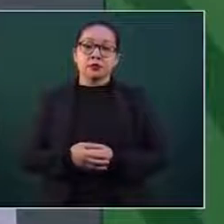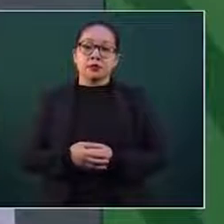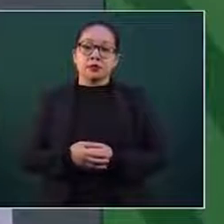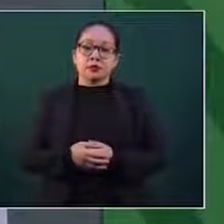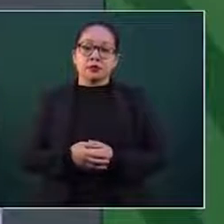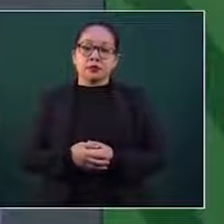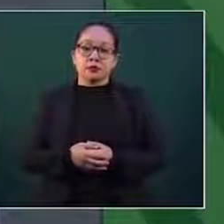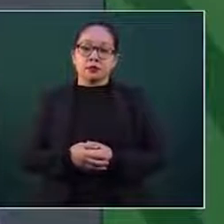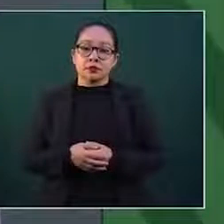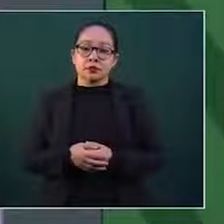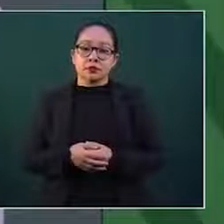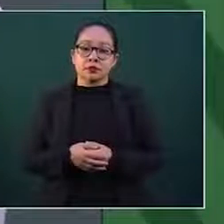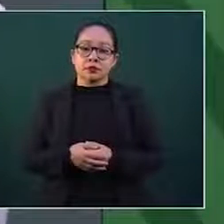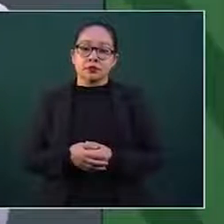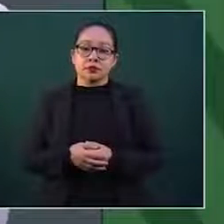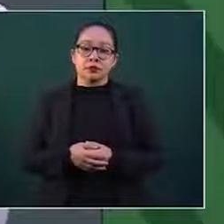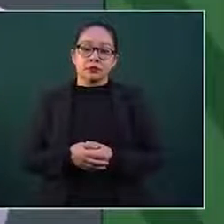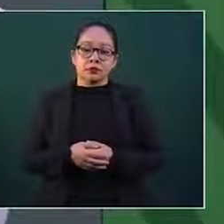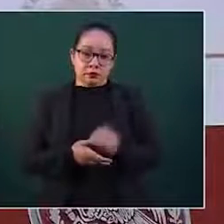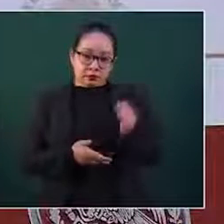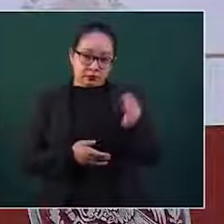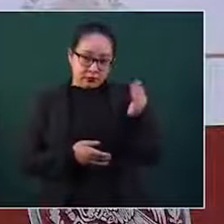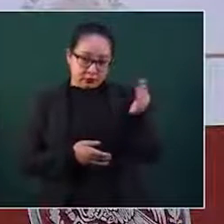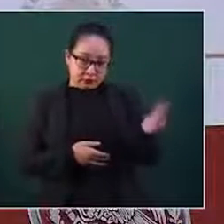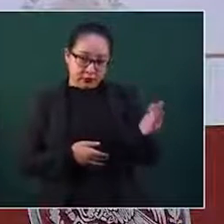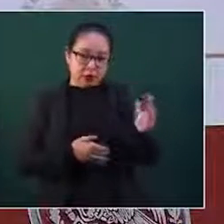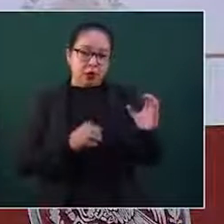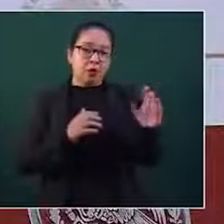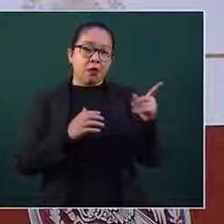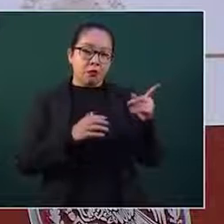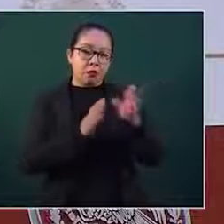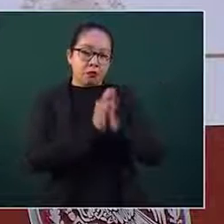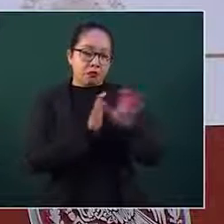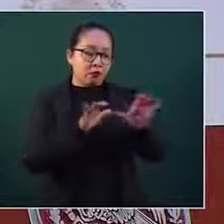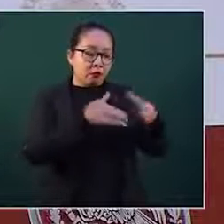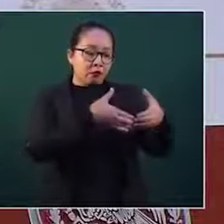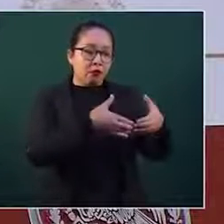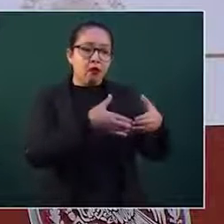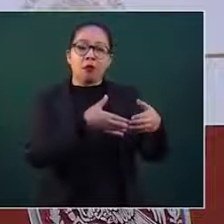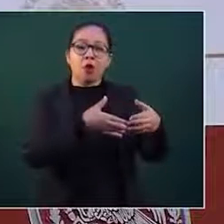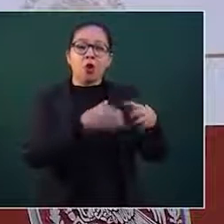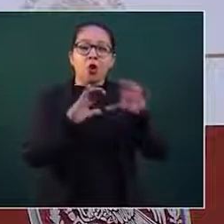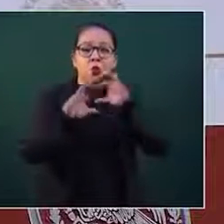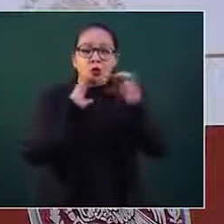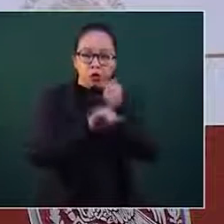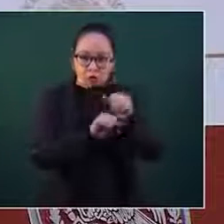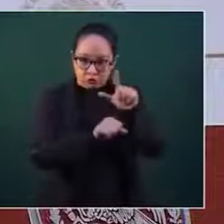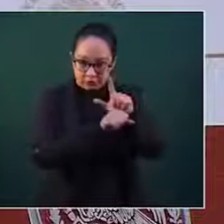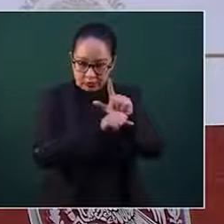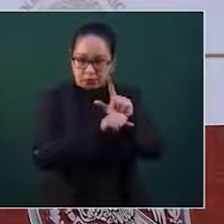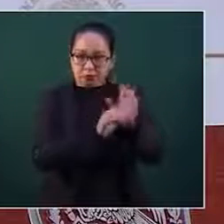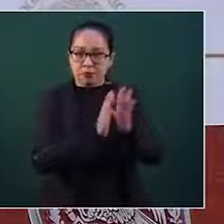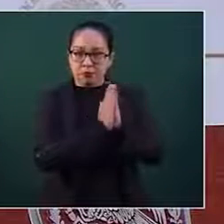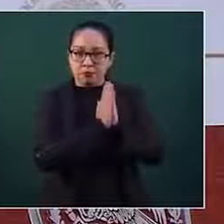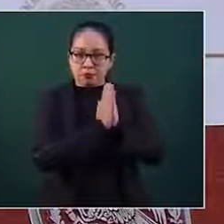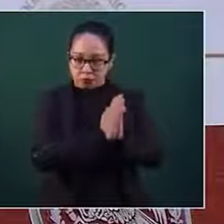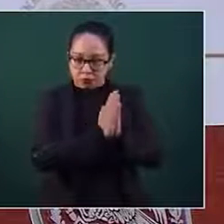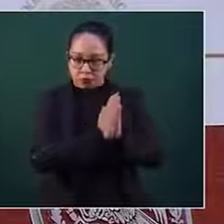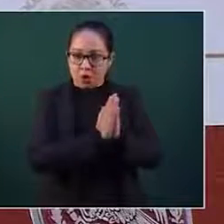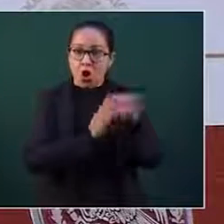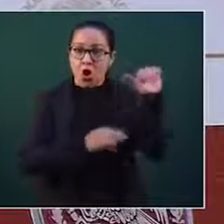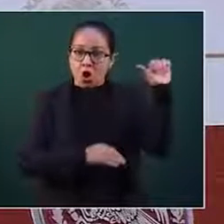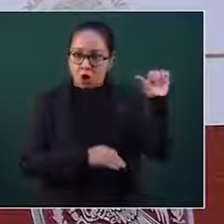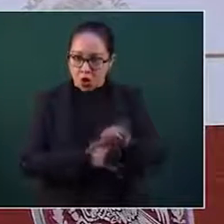a Comunicación Social que hoy mismo dé a